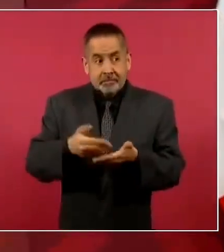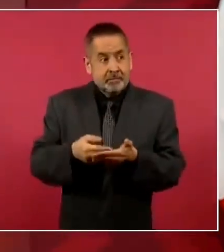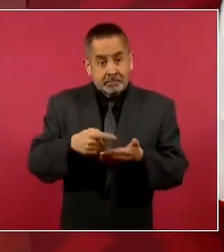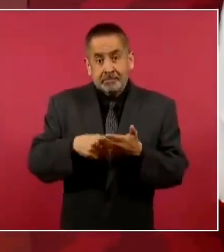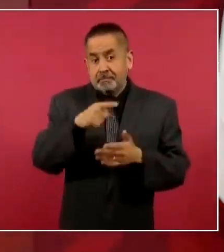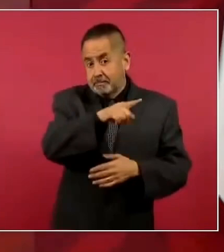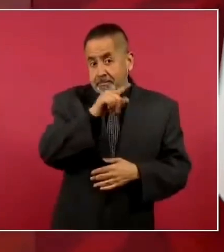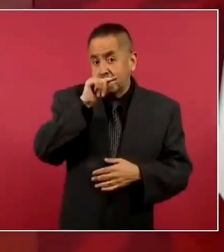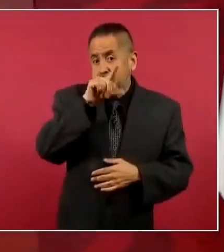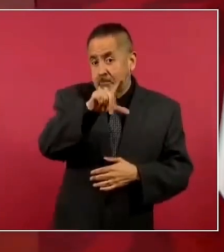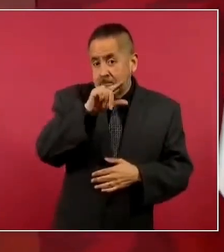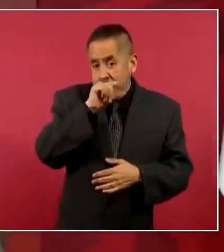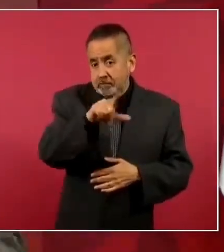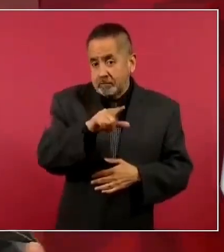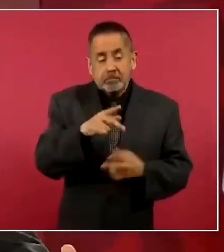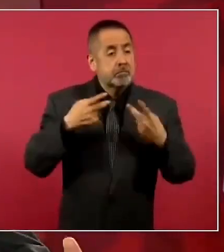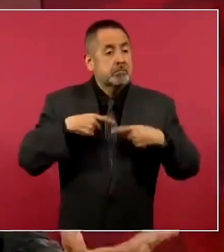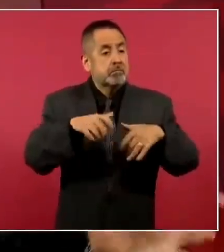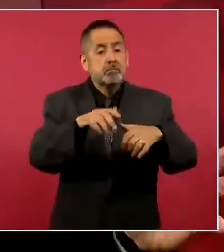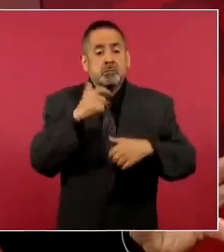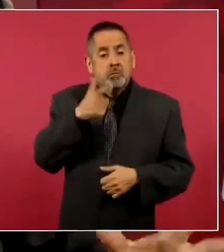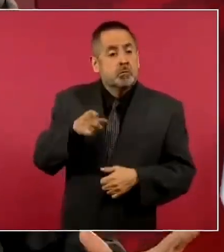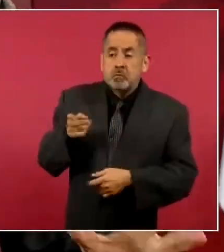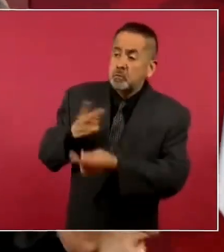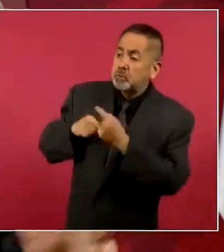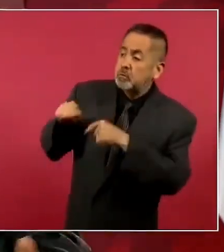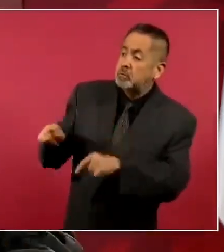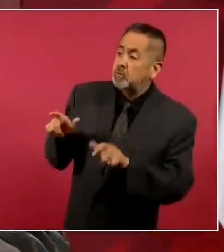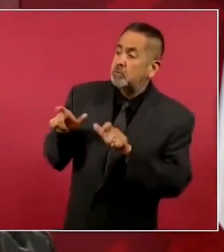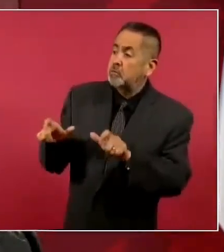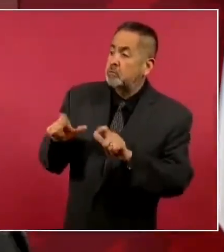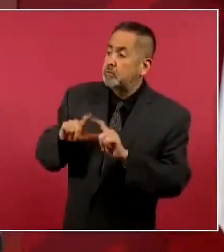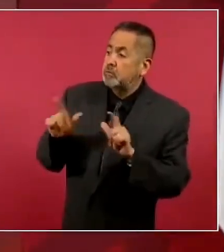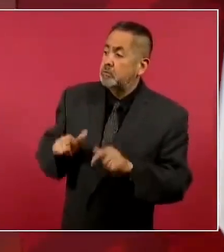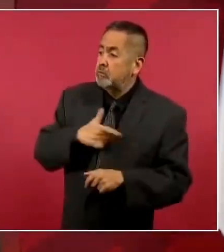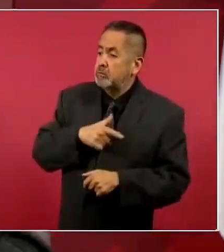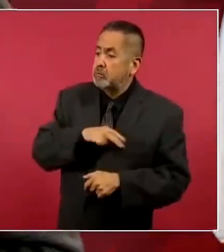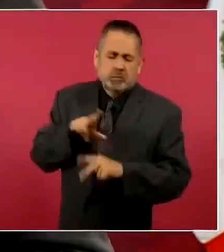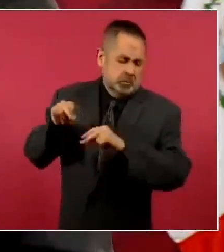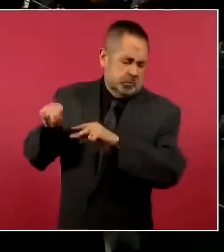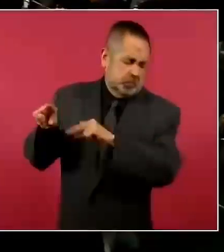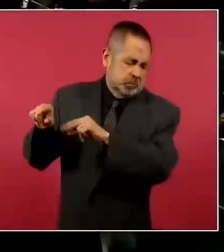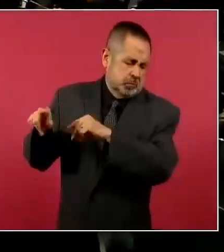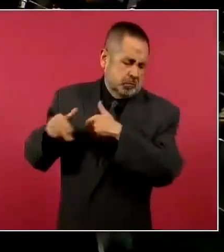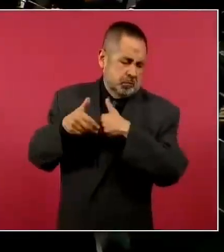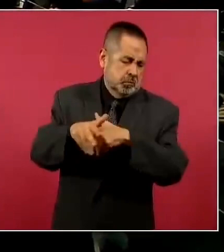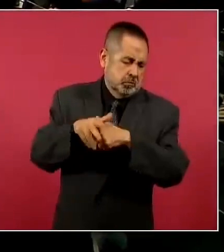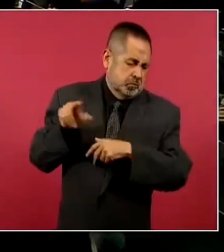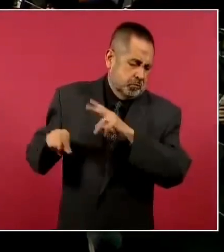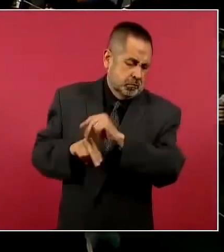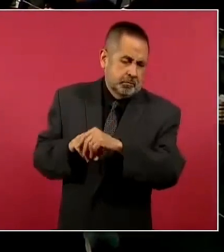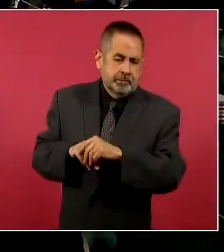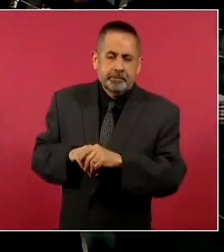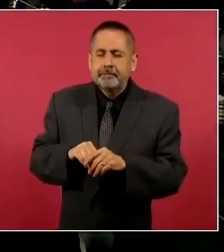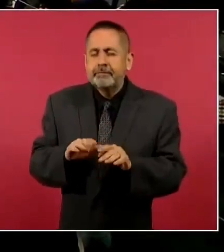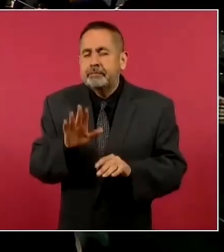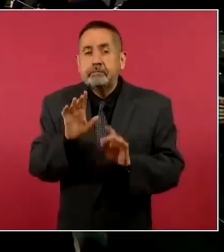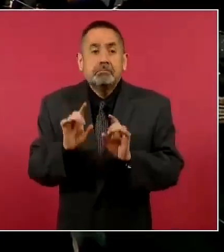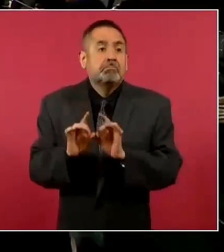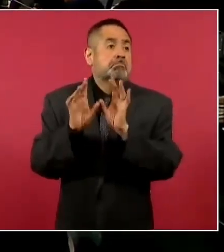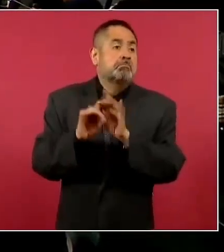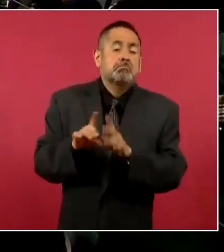donde hay manifestaciones aparentemente espontáneas